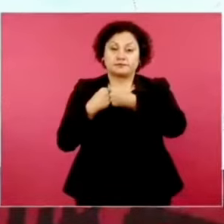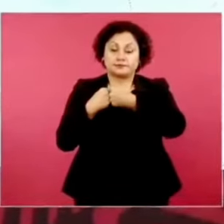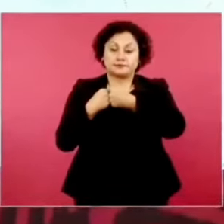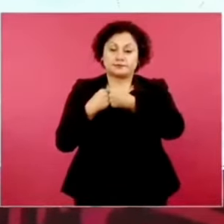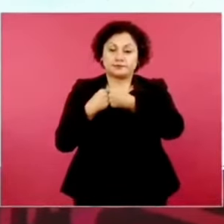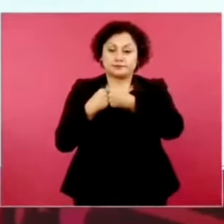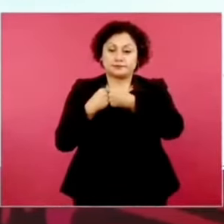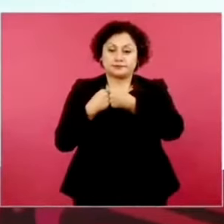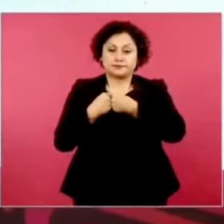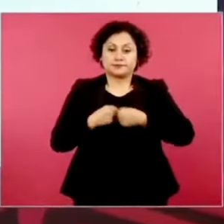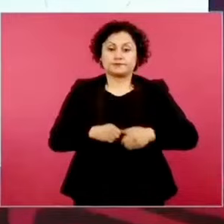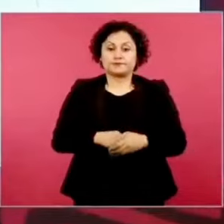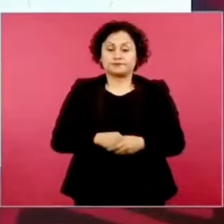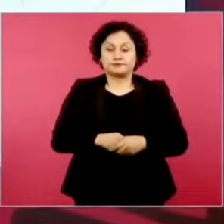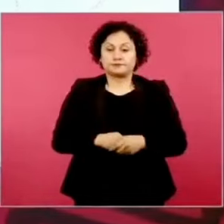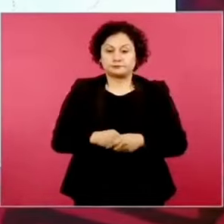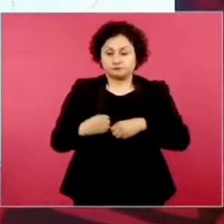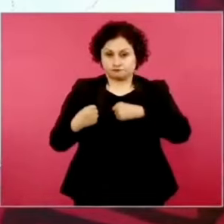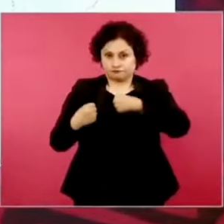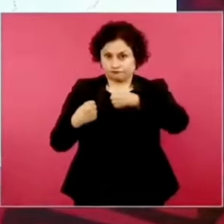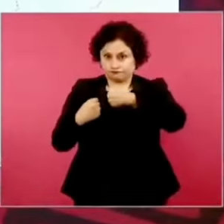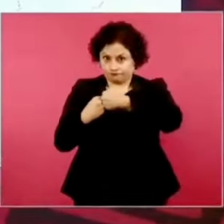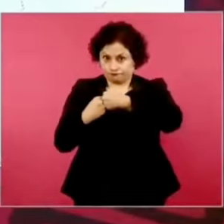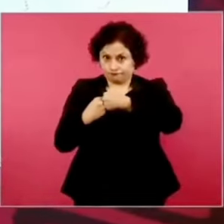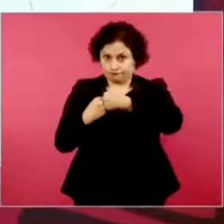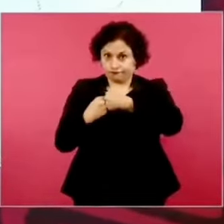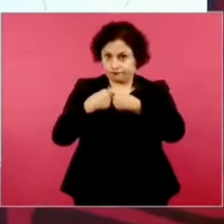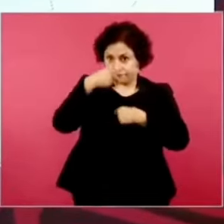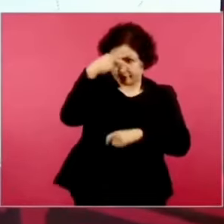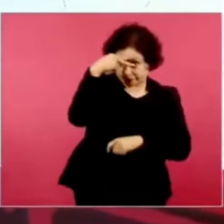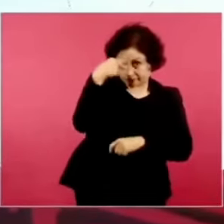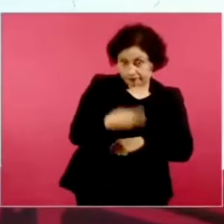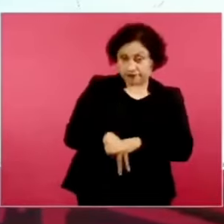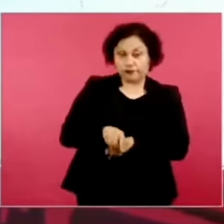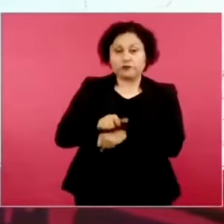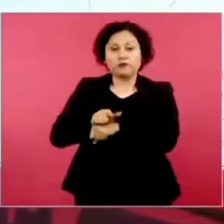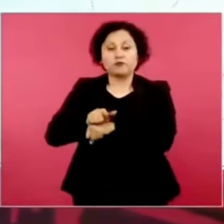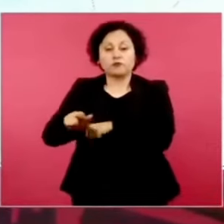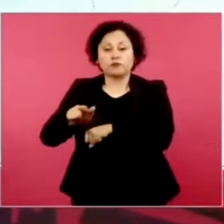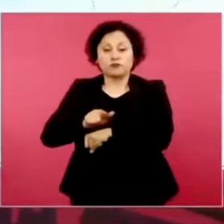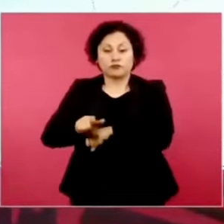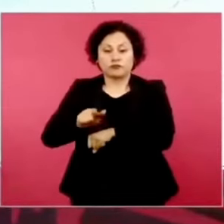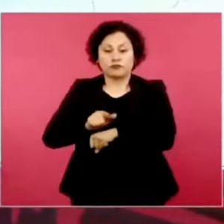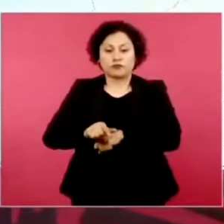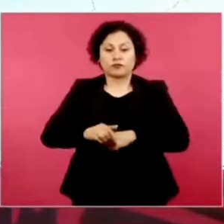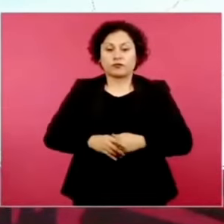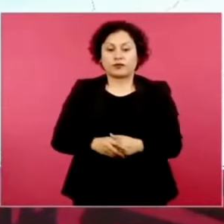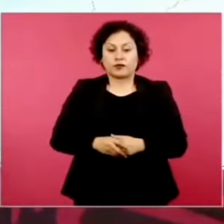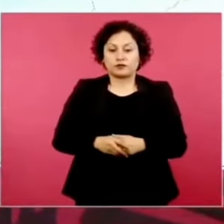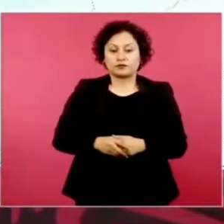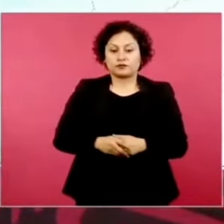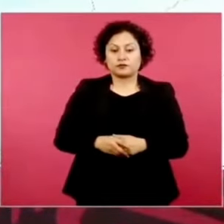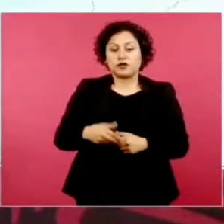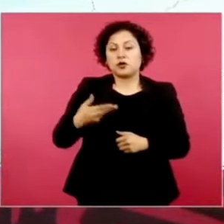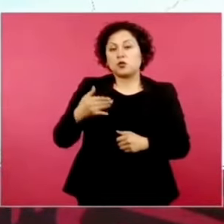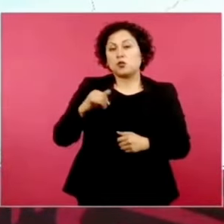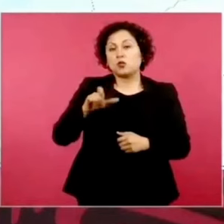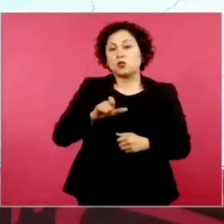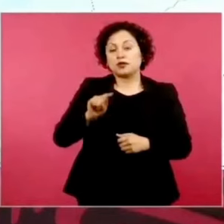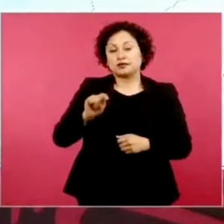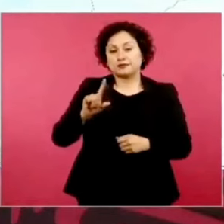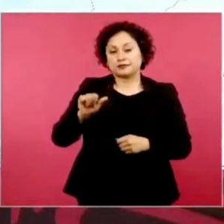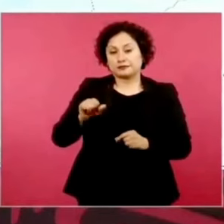la frontera en Guatemala, entonces sube uno aquí, y aquí está